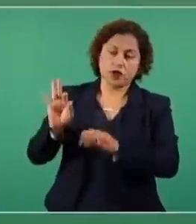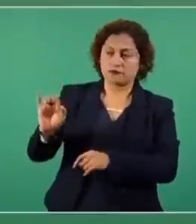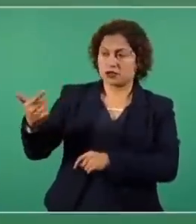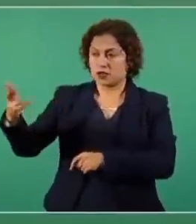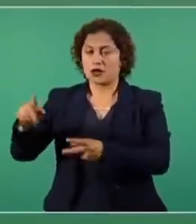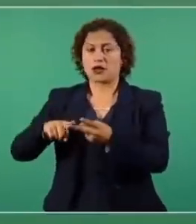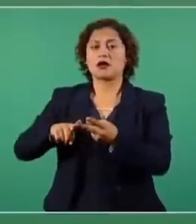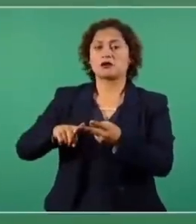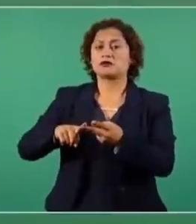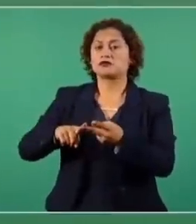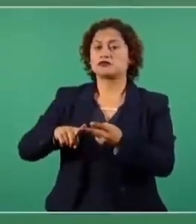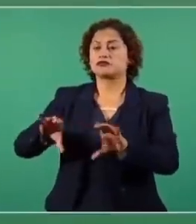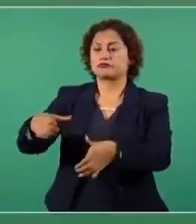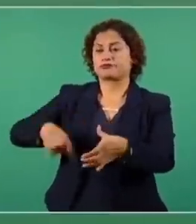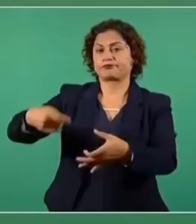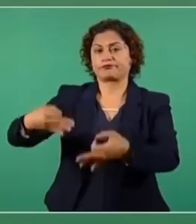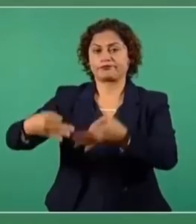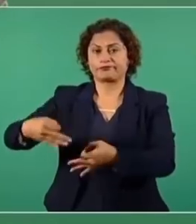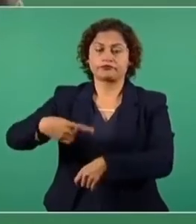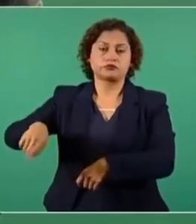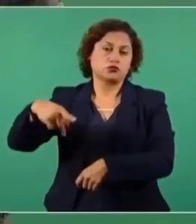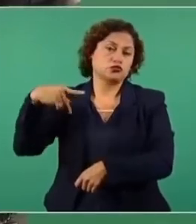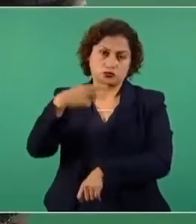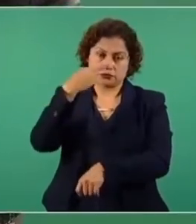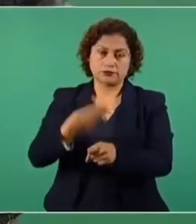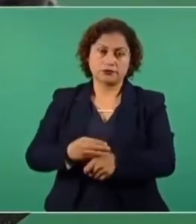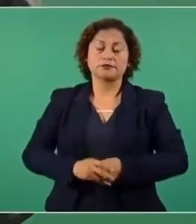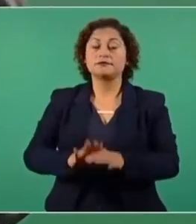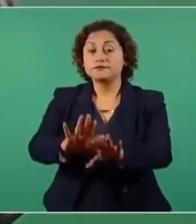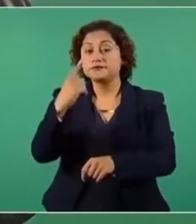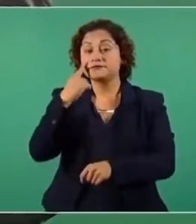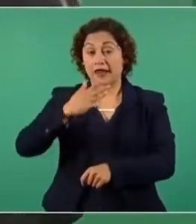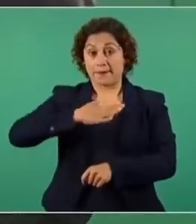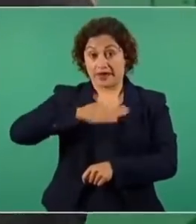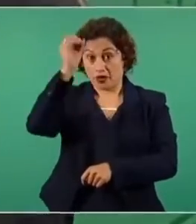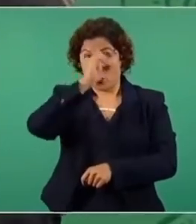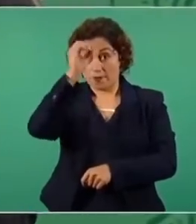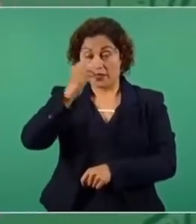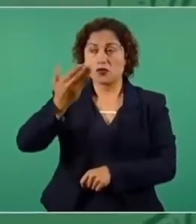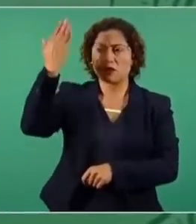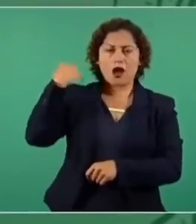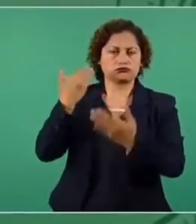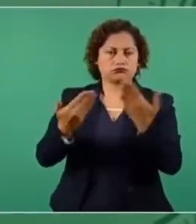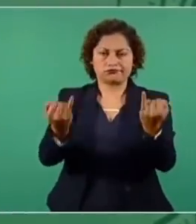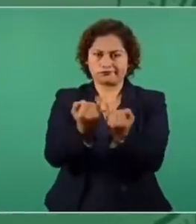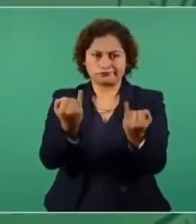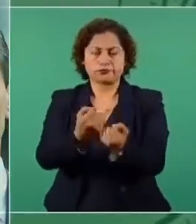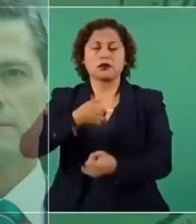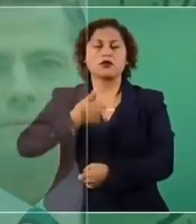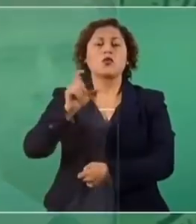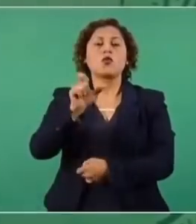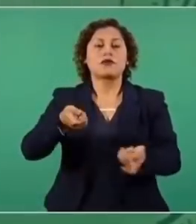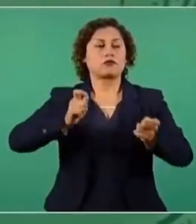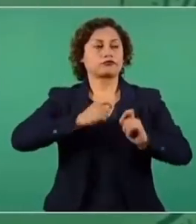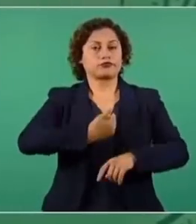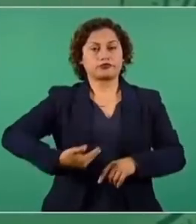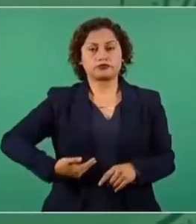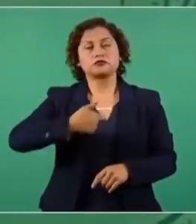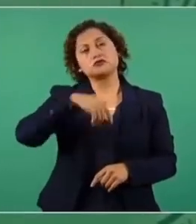y el Poder Judicial. Mi opinión desde que tomé posición era de que nosotros teníamos que pensar hacia adelante,